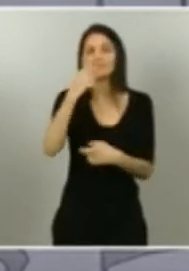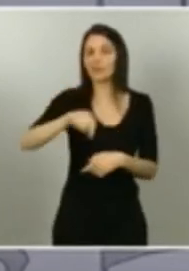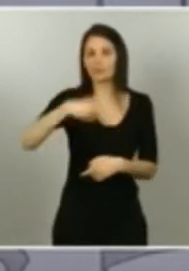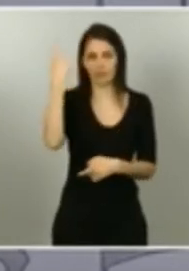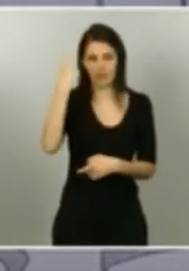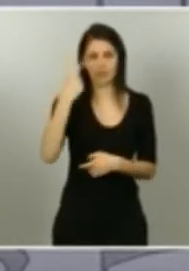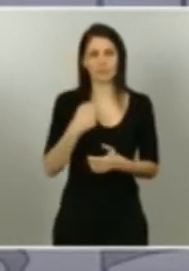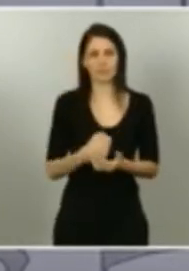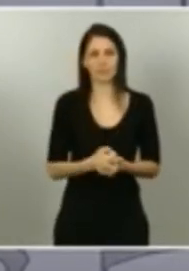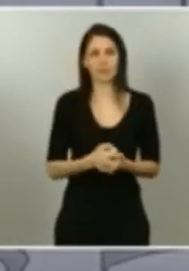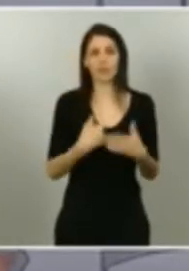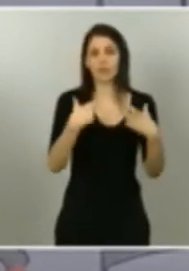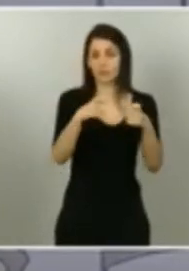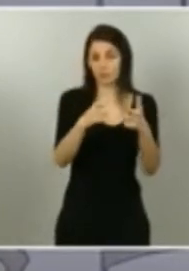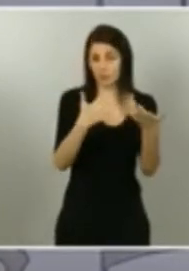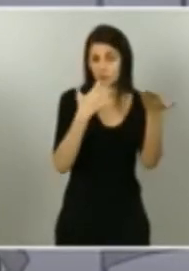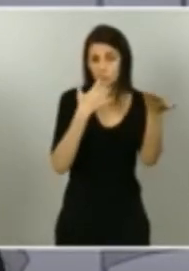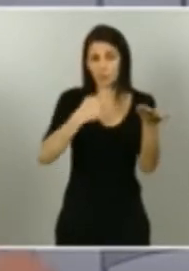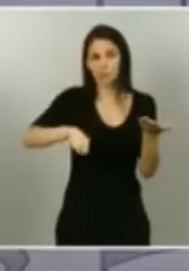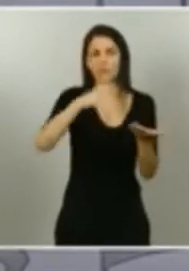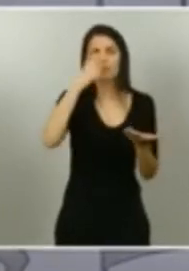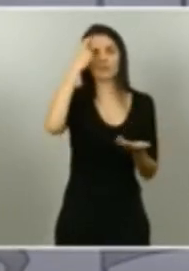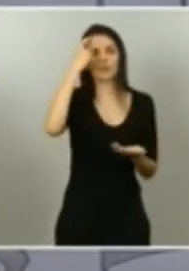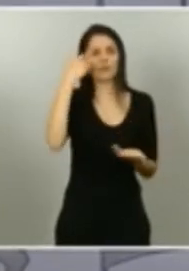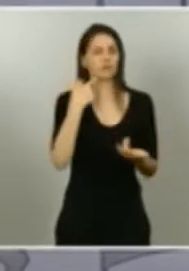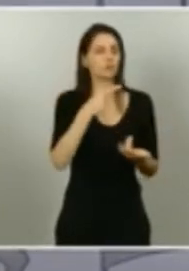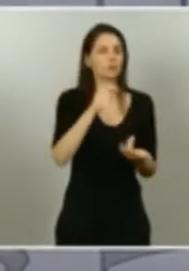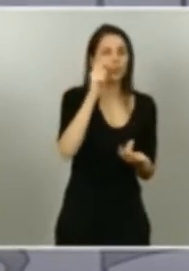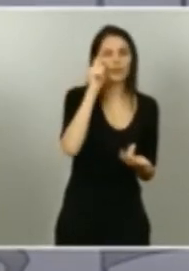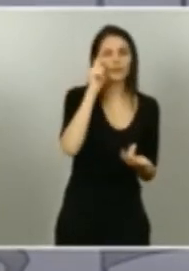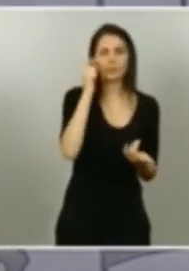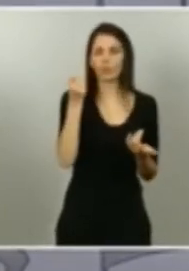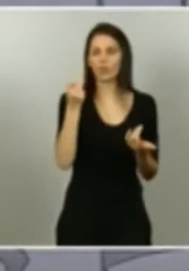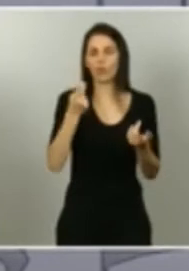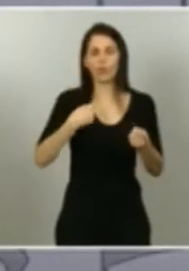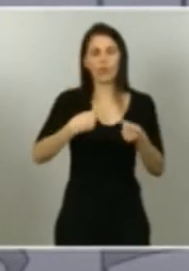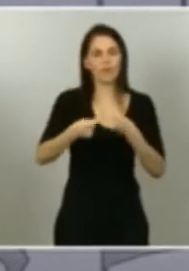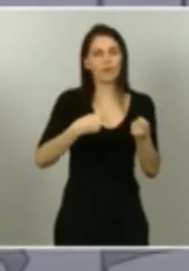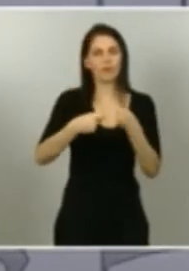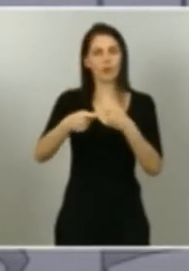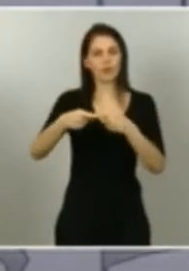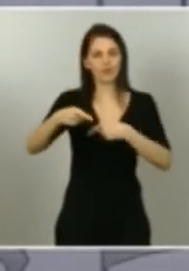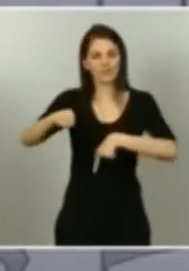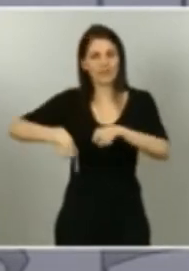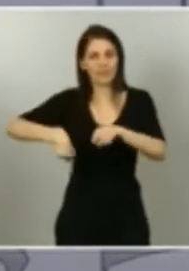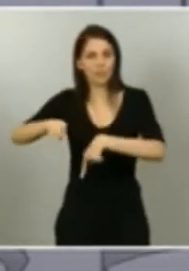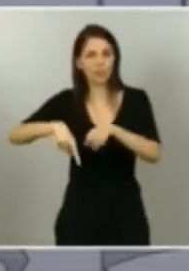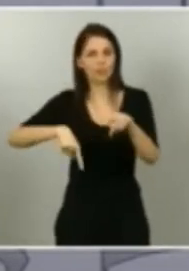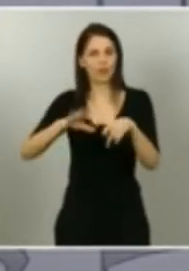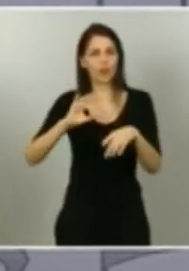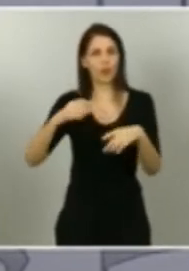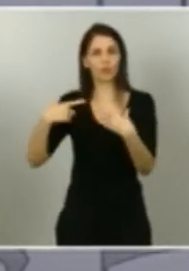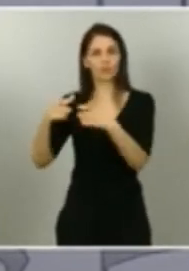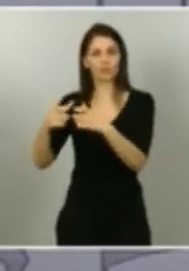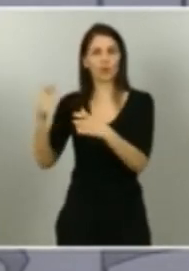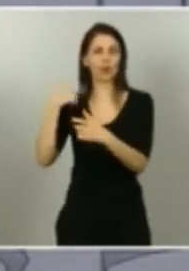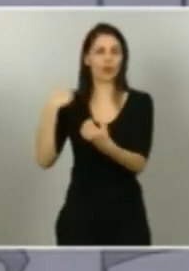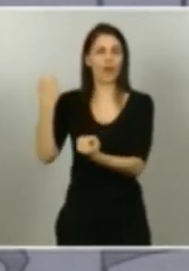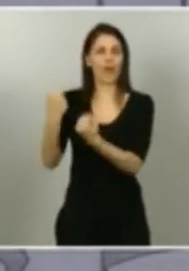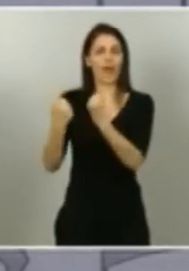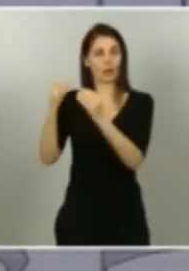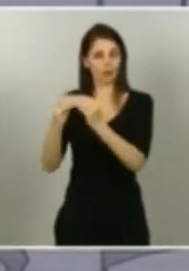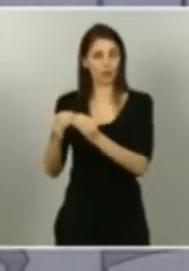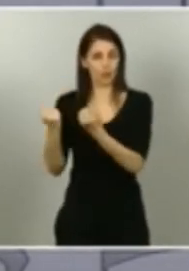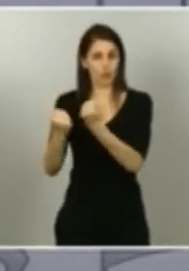saben ustedes, de turismo, de comercio, de transporte o también en el sector del automociano. Este no ha sido